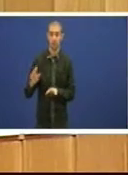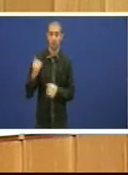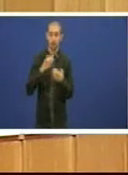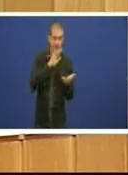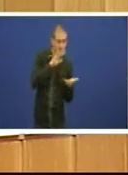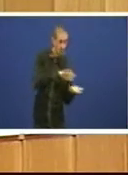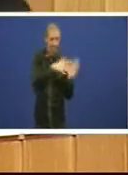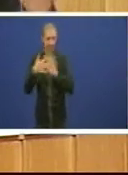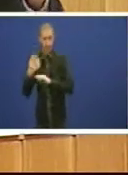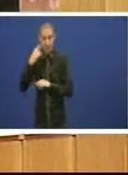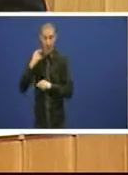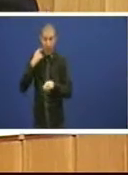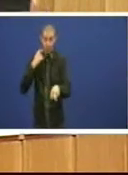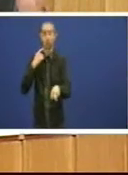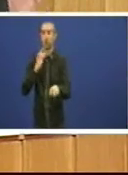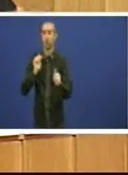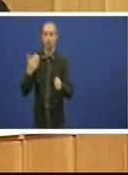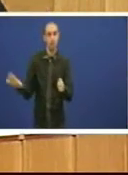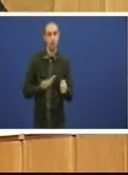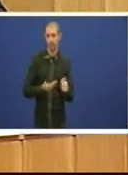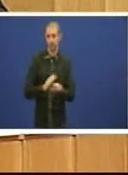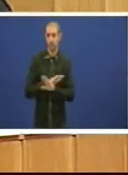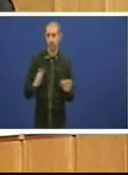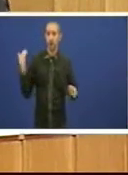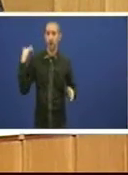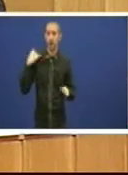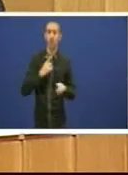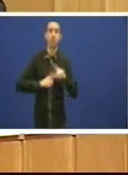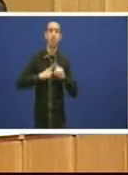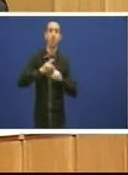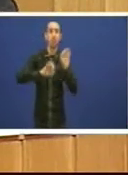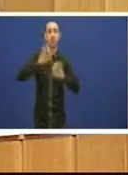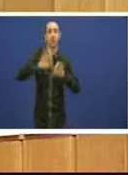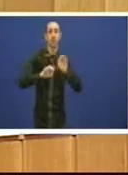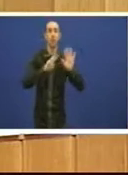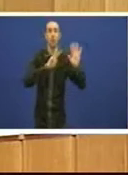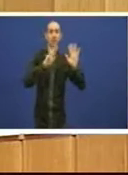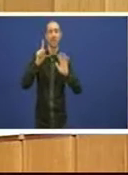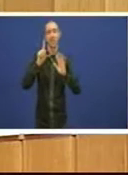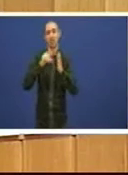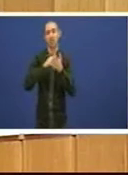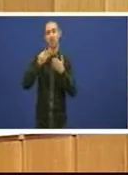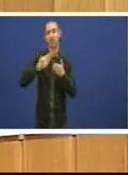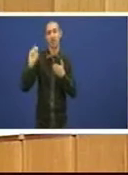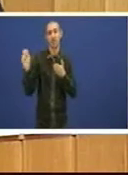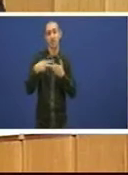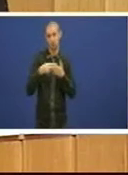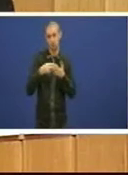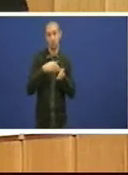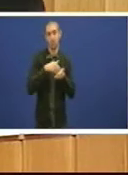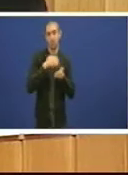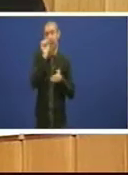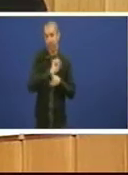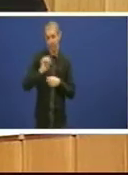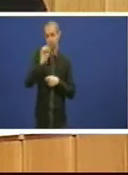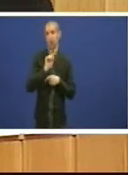Caixa Galiza, onde antes había, de media, 86 millóns de euros o ano, collendo o informe de Nova Caixa